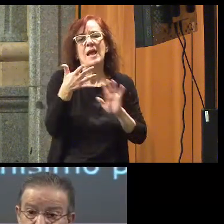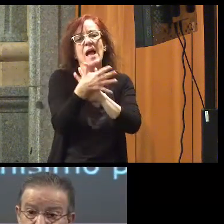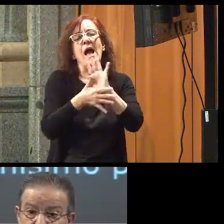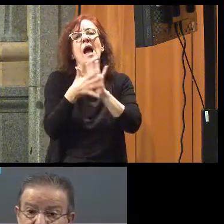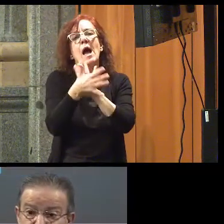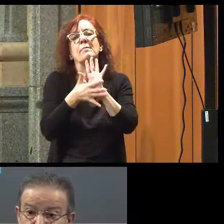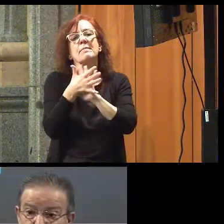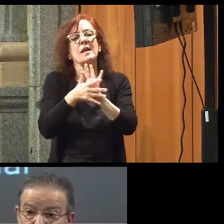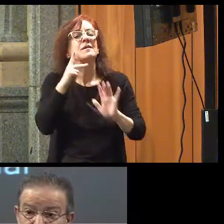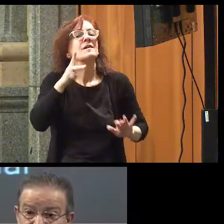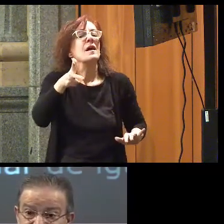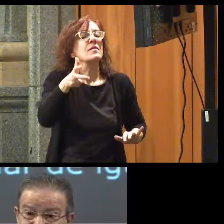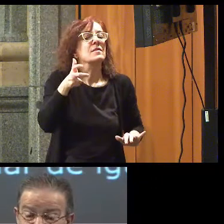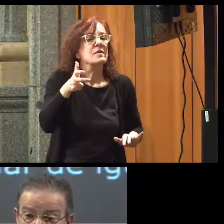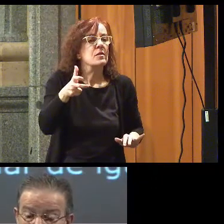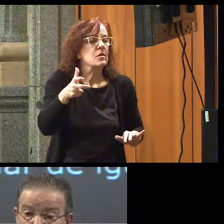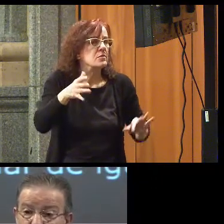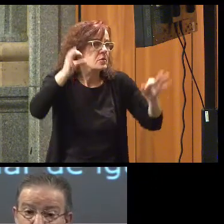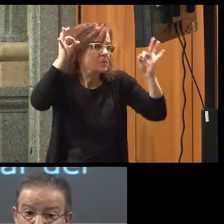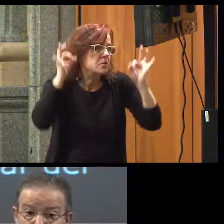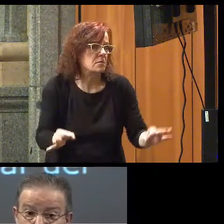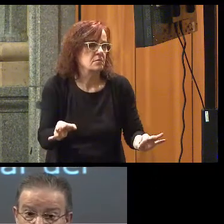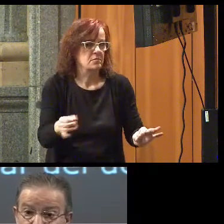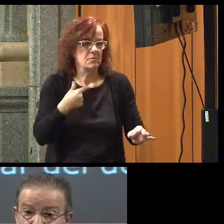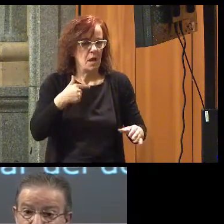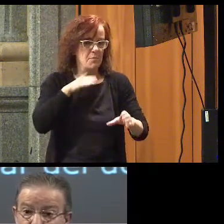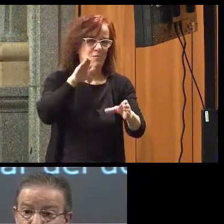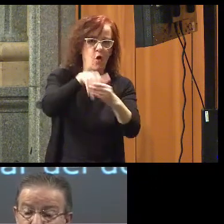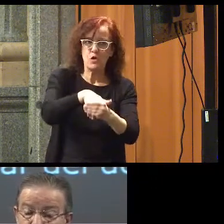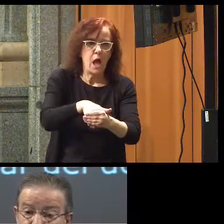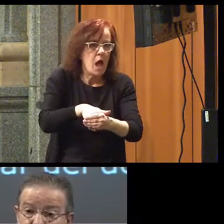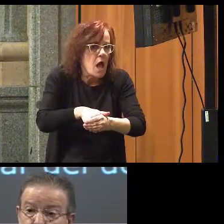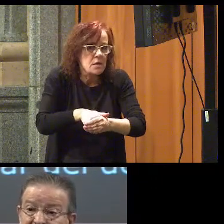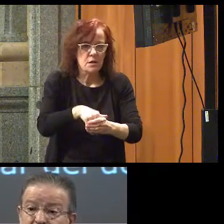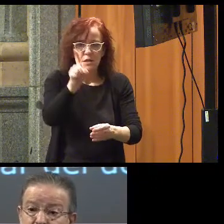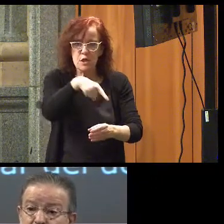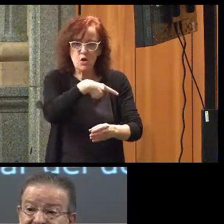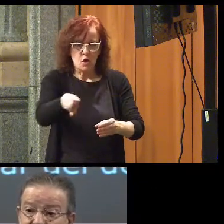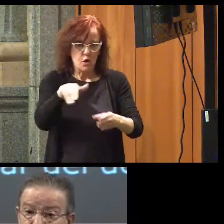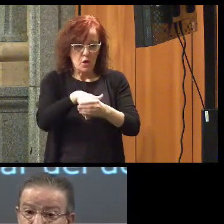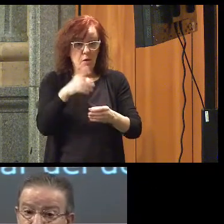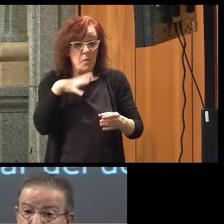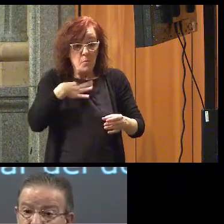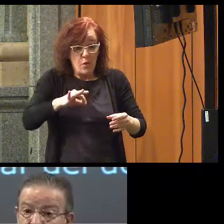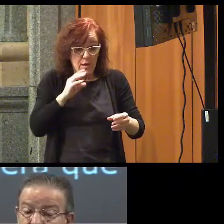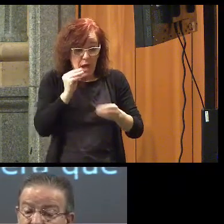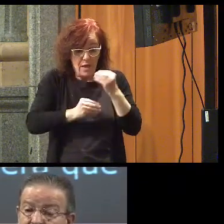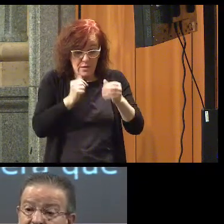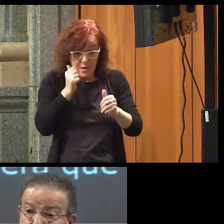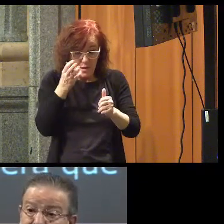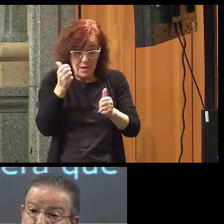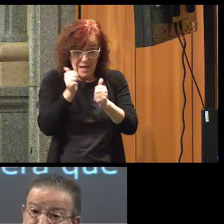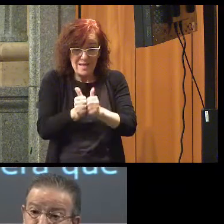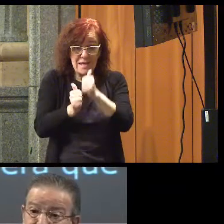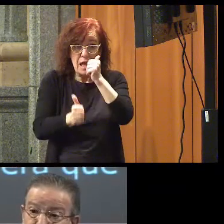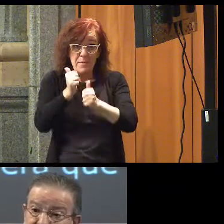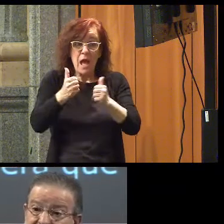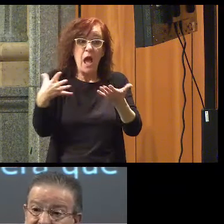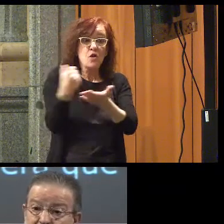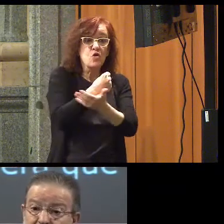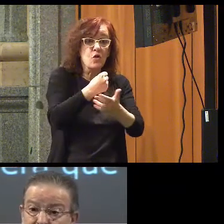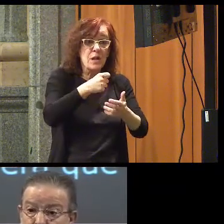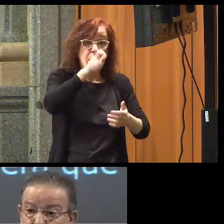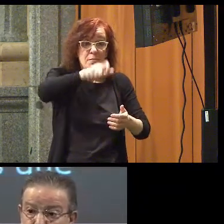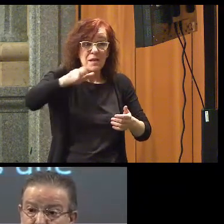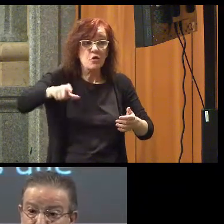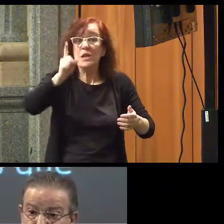del derecho sagrado a poder votar. Si hubiera que hacer un examen a todas las personas que no están